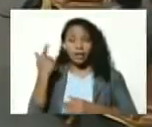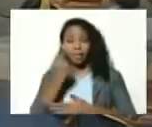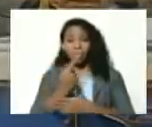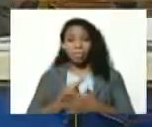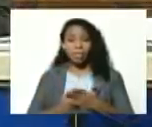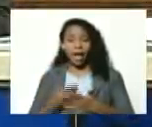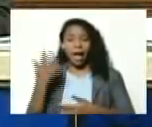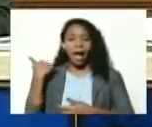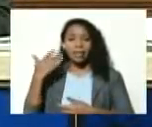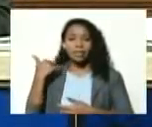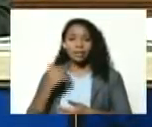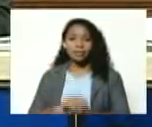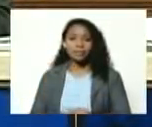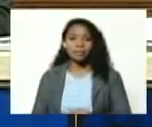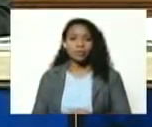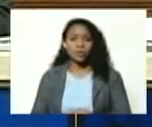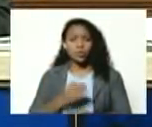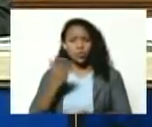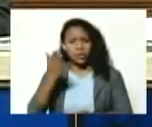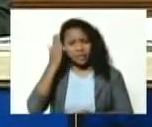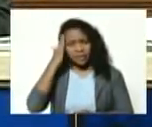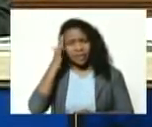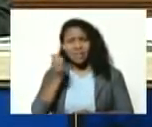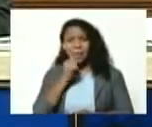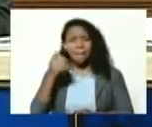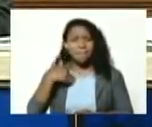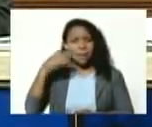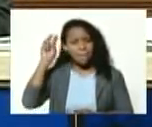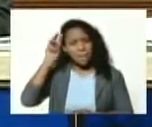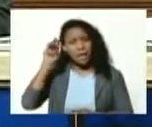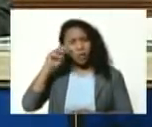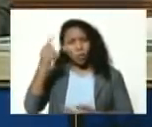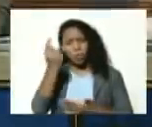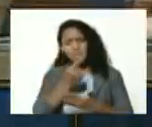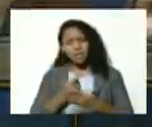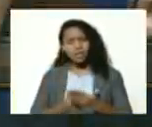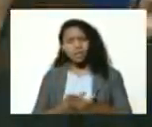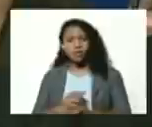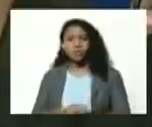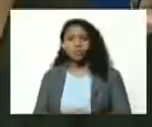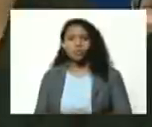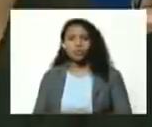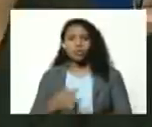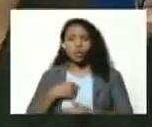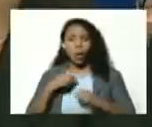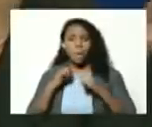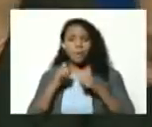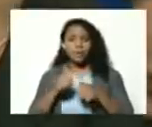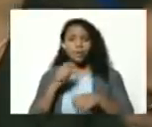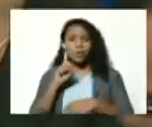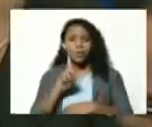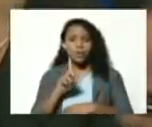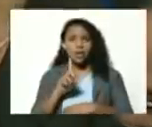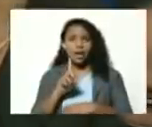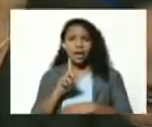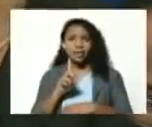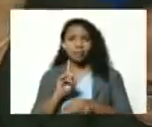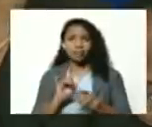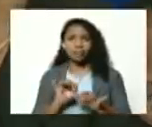gráfico ustedes saben quien fue mi maestro como diseñador gráfico yo empecé con una MAC